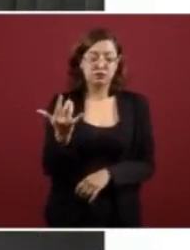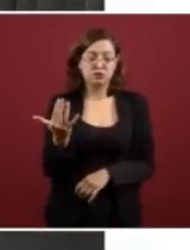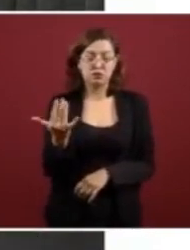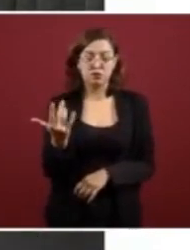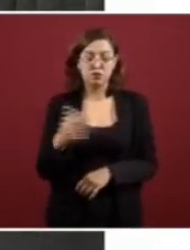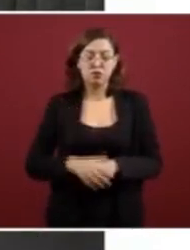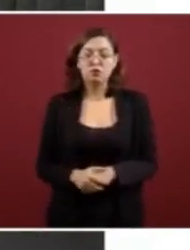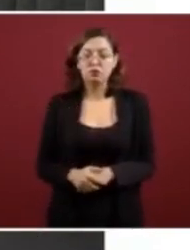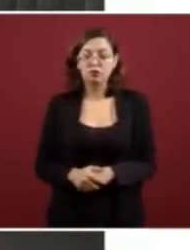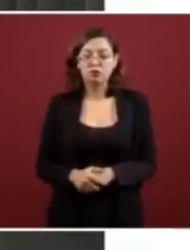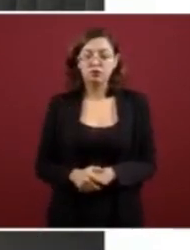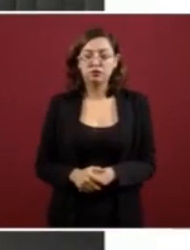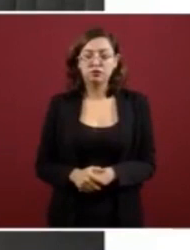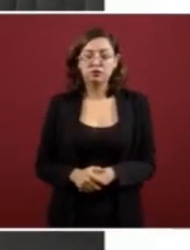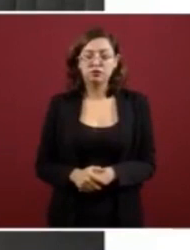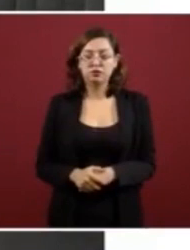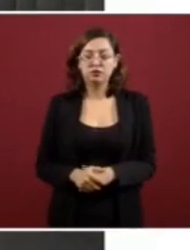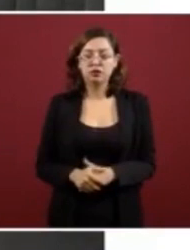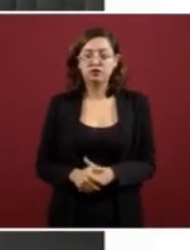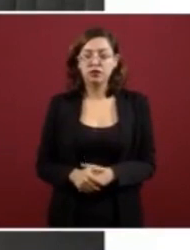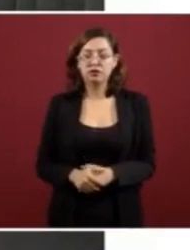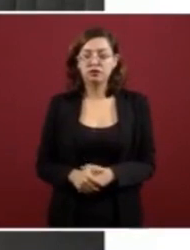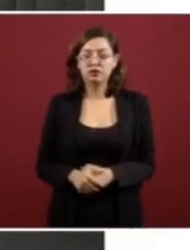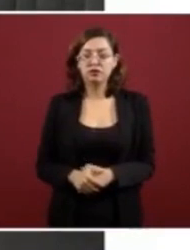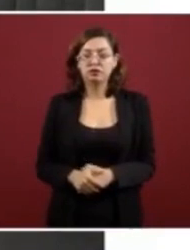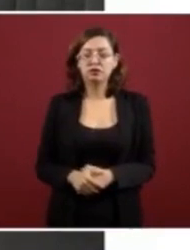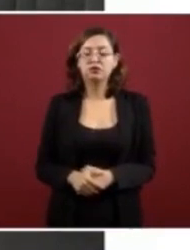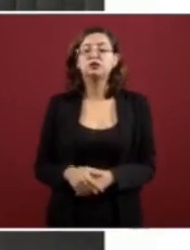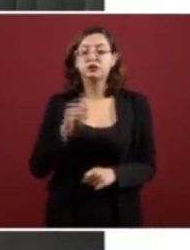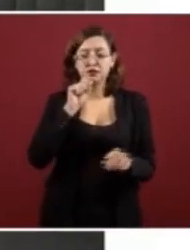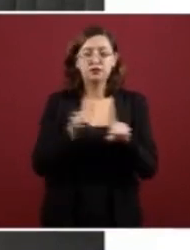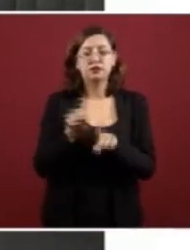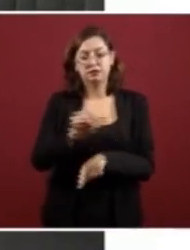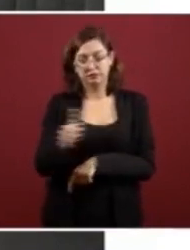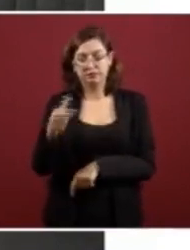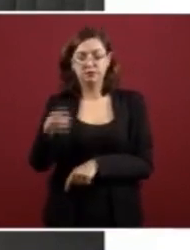Aquí otro más, aquí se ven también delincuentes.